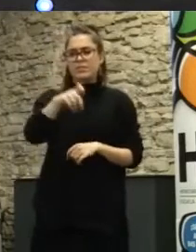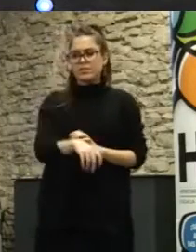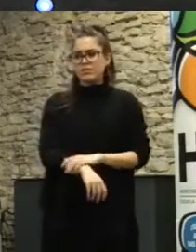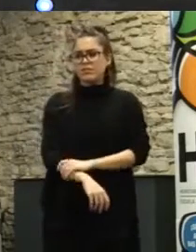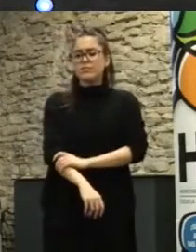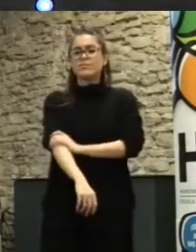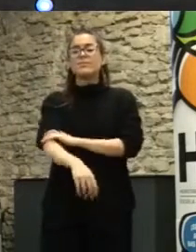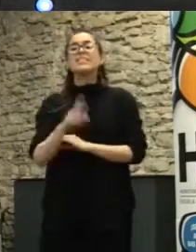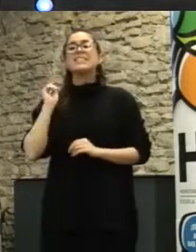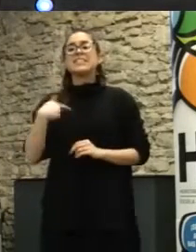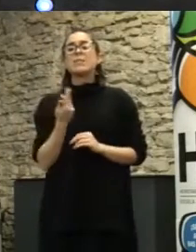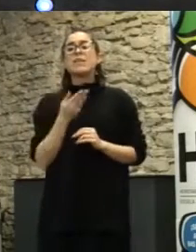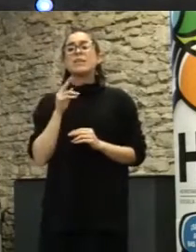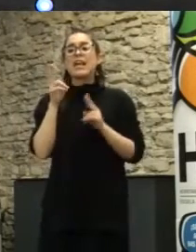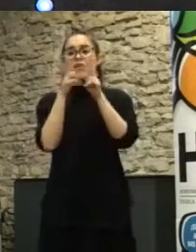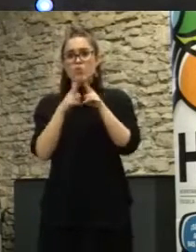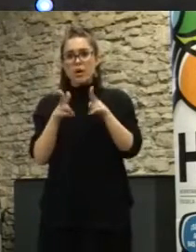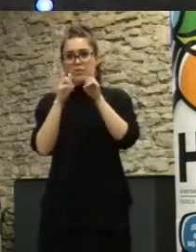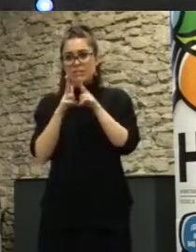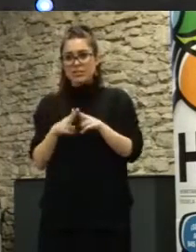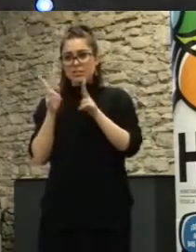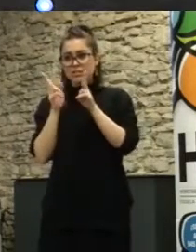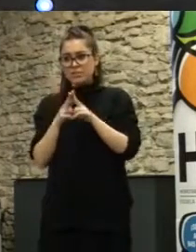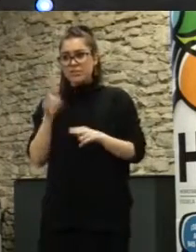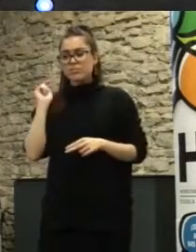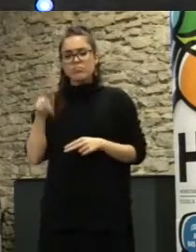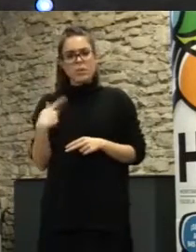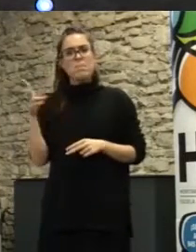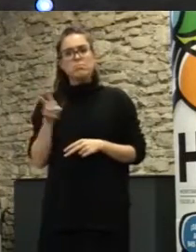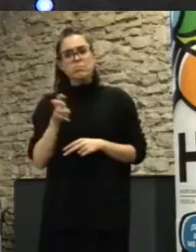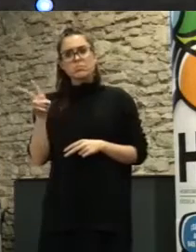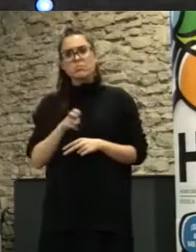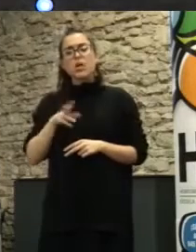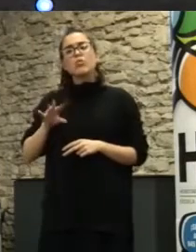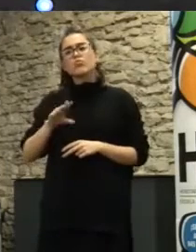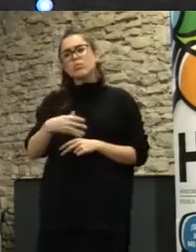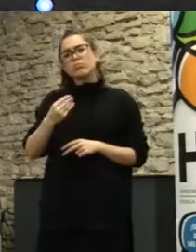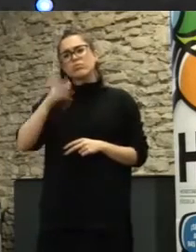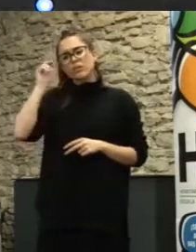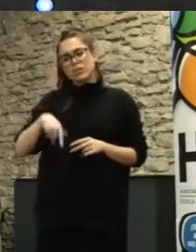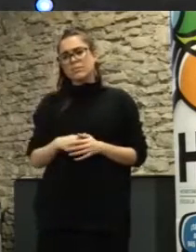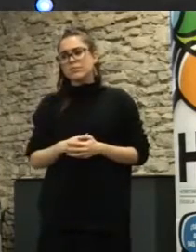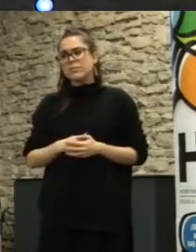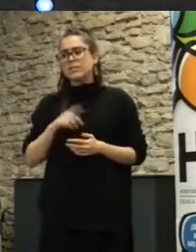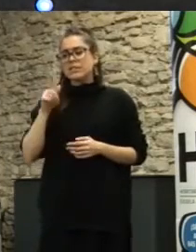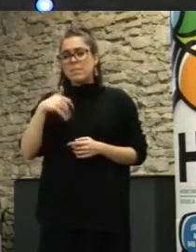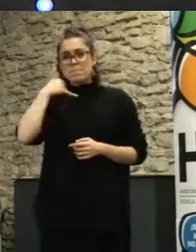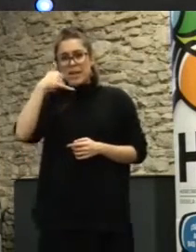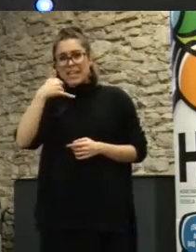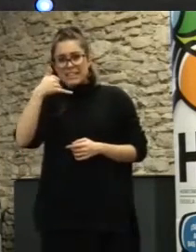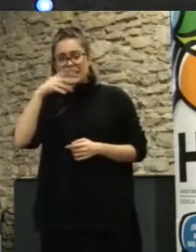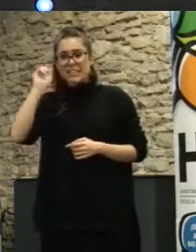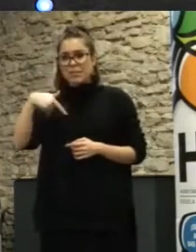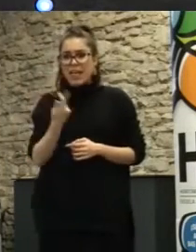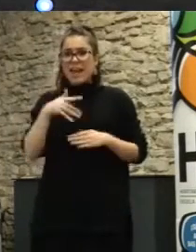formularios desde luego y encuestas en línea cada vez son más más útiles y más utilizados peticiones en línea uso de redes